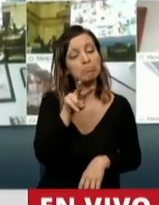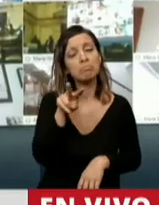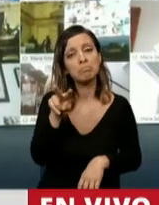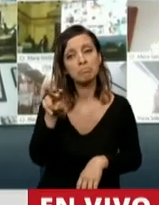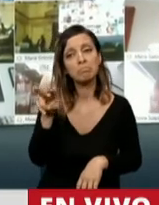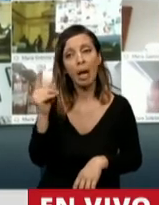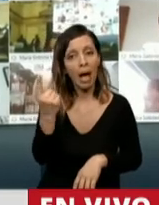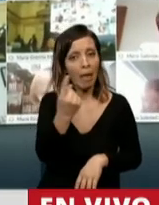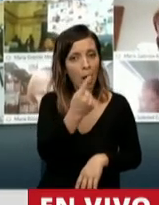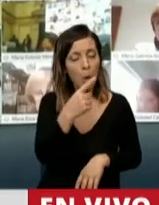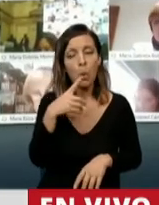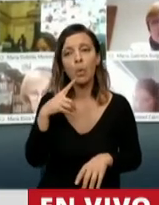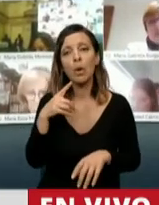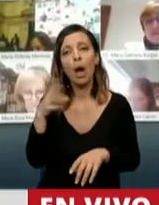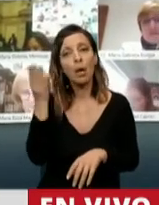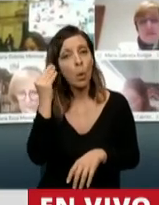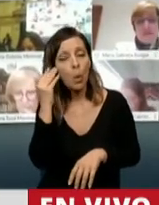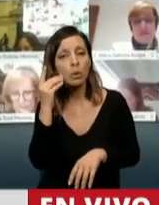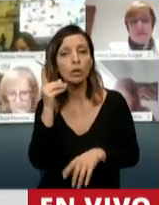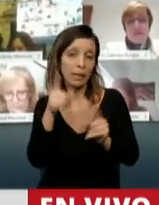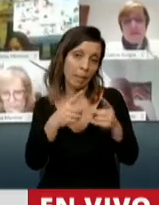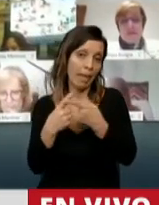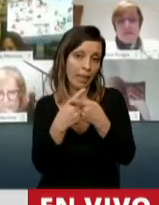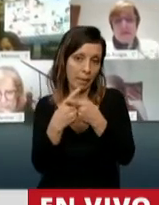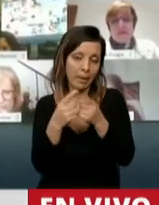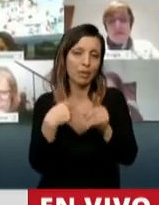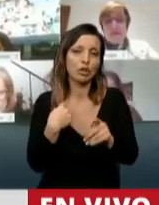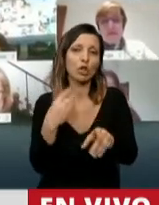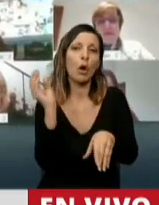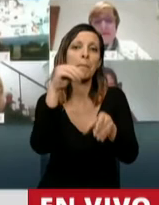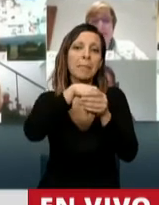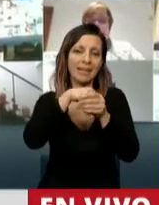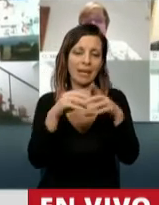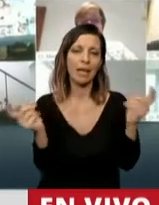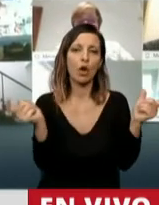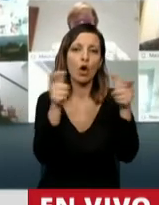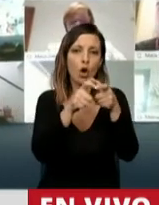y de haber debatido porque pertenezco a la Comisión de Presupuestos y Hacienda